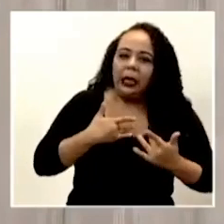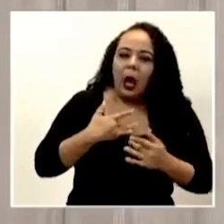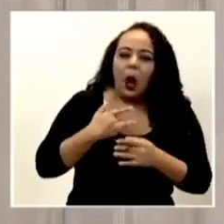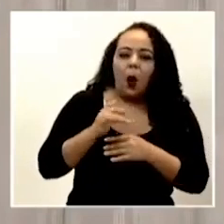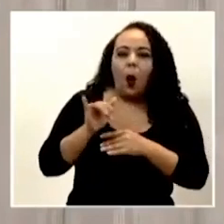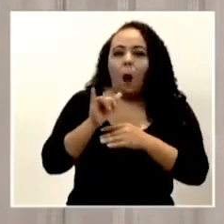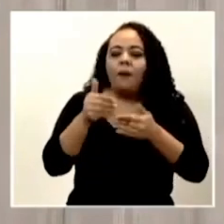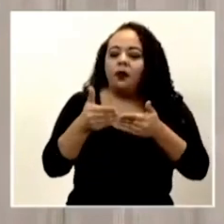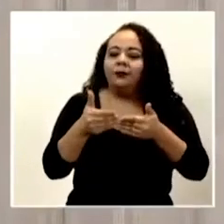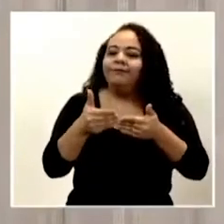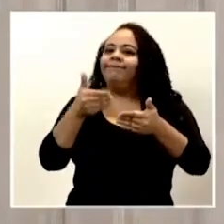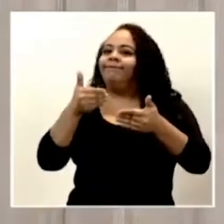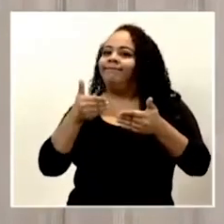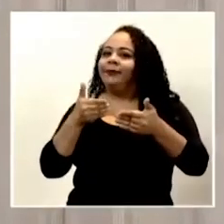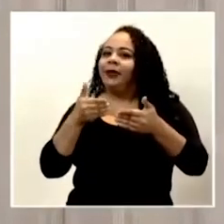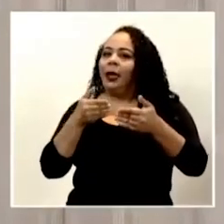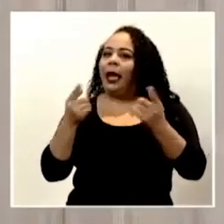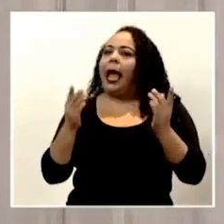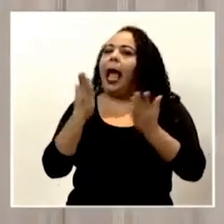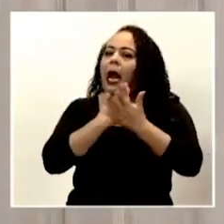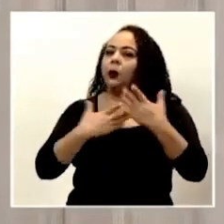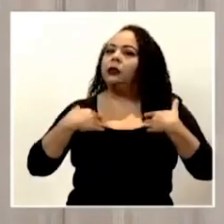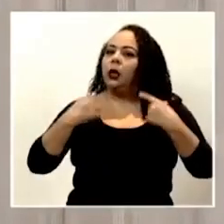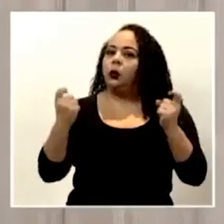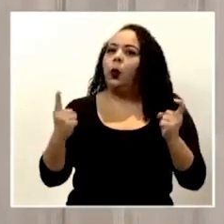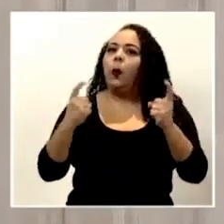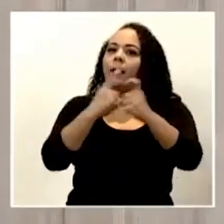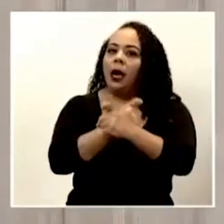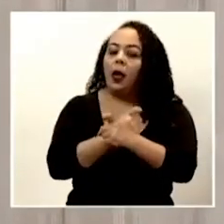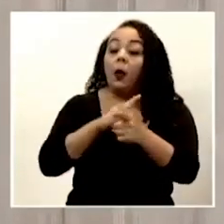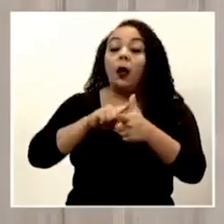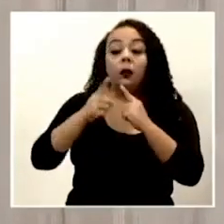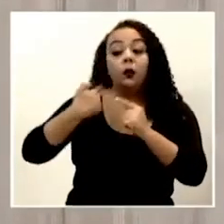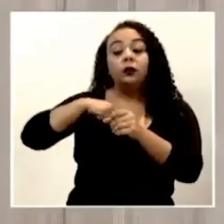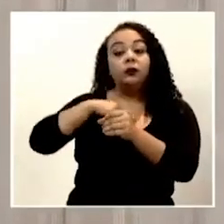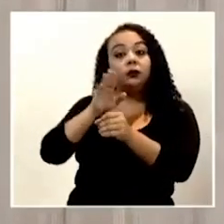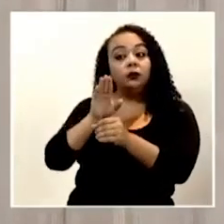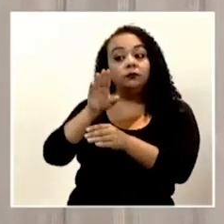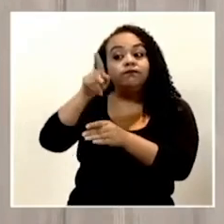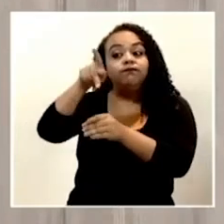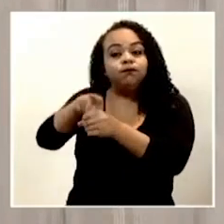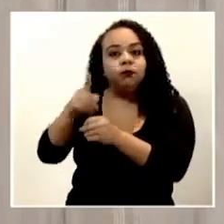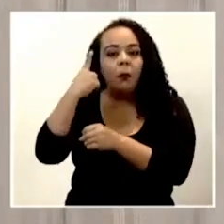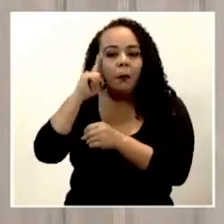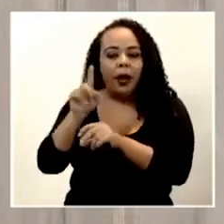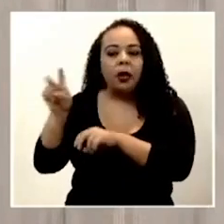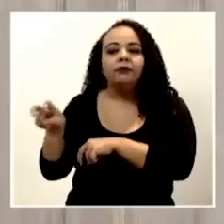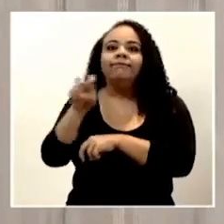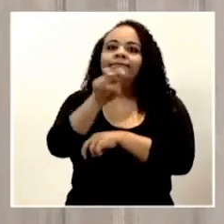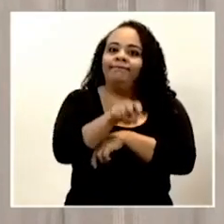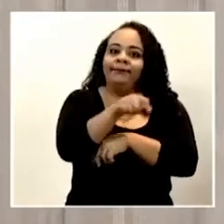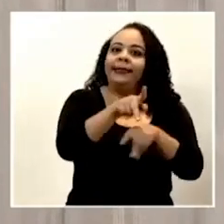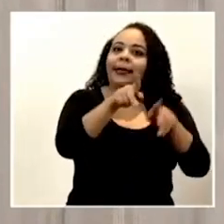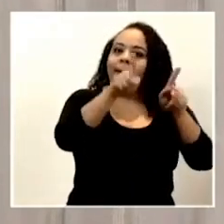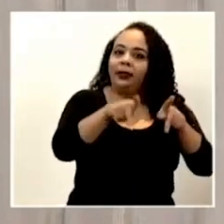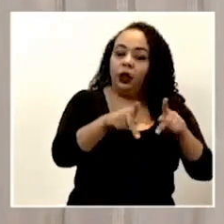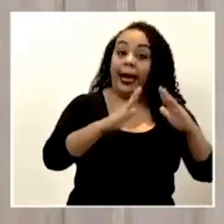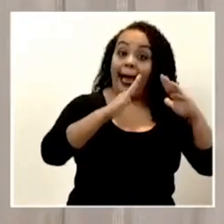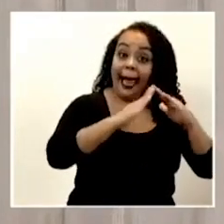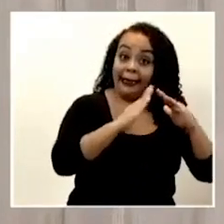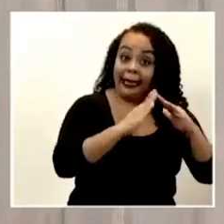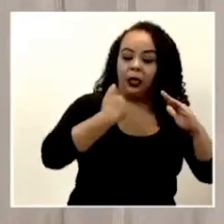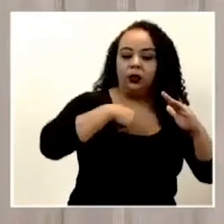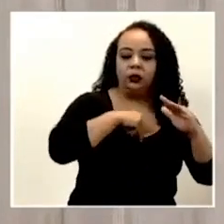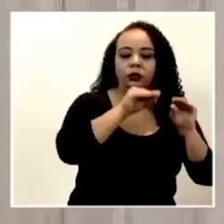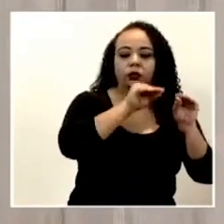preámbulo de una complicación, entonces intervenimos para trasladar a esa persona de la casa a